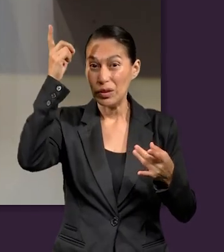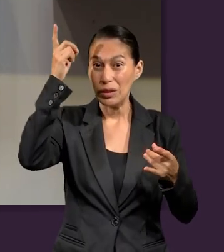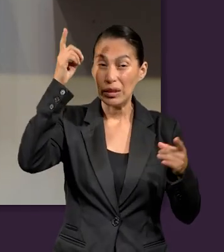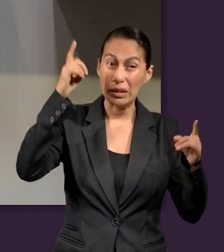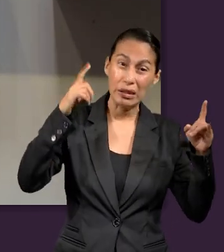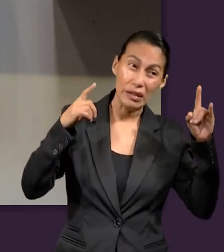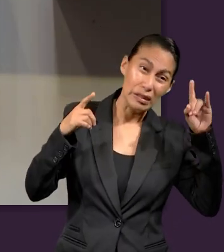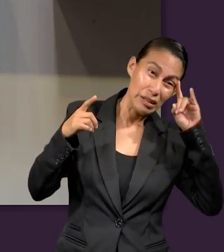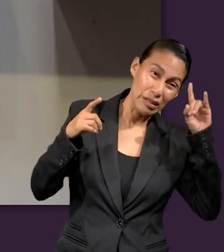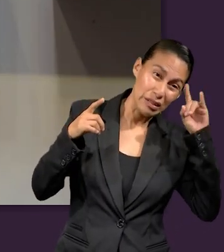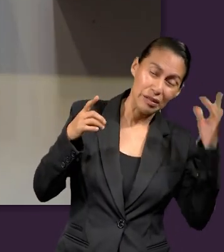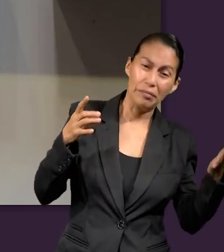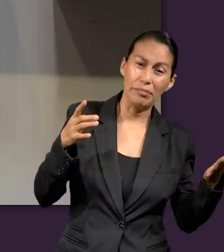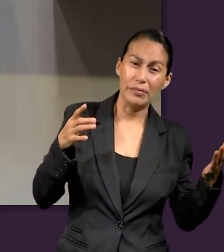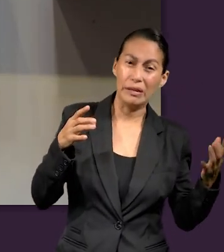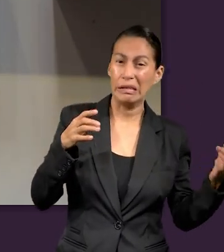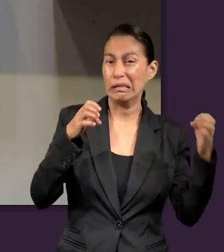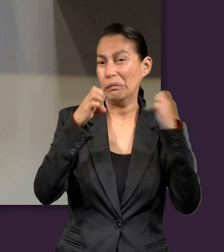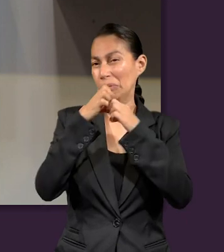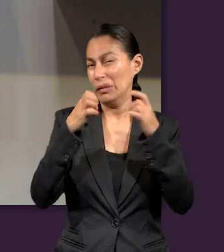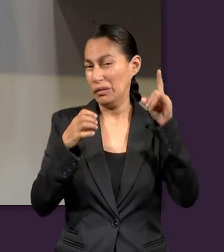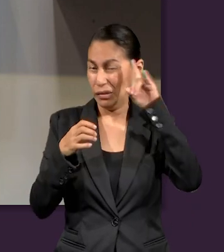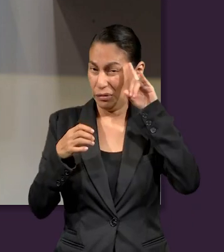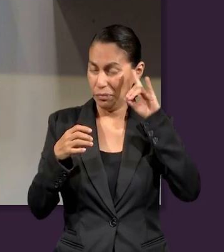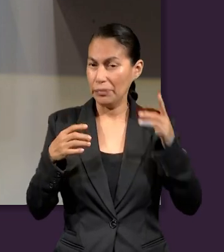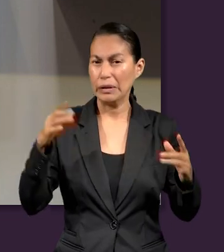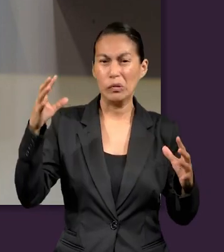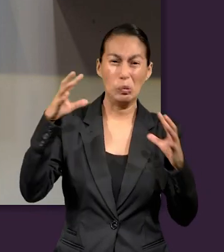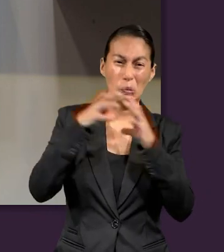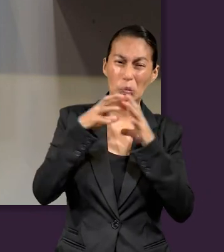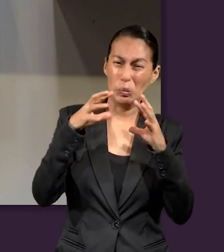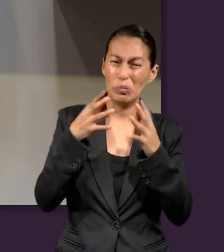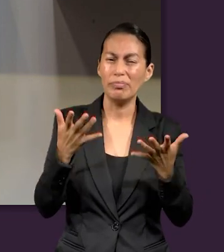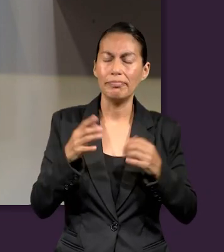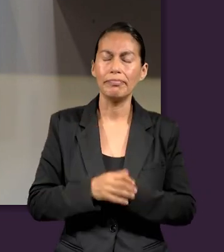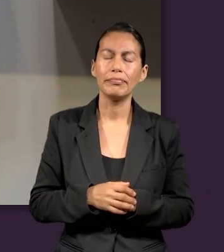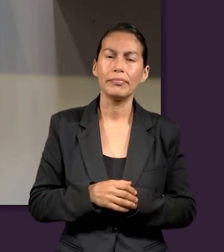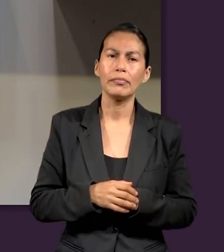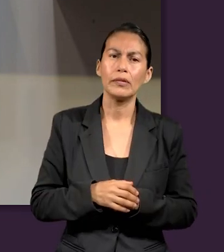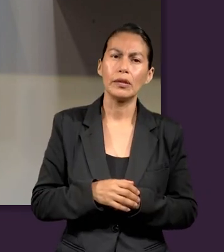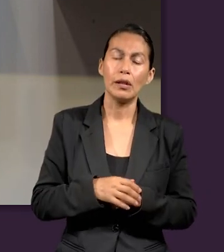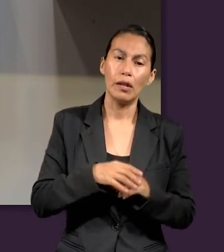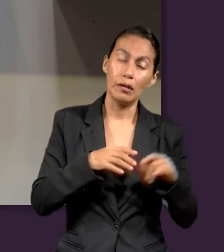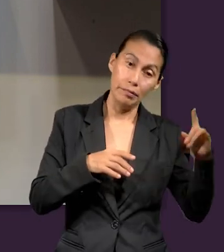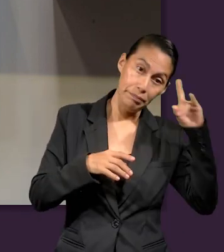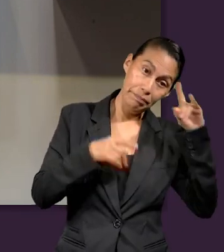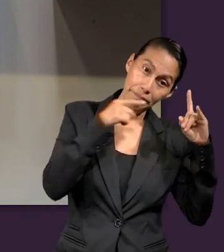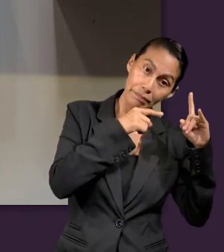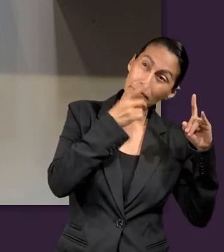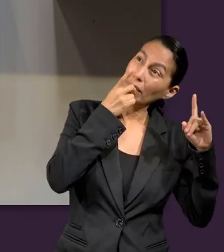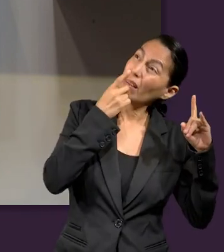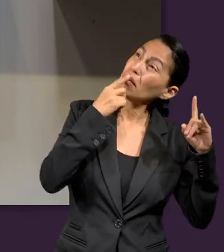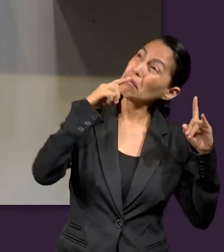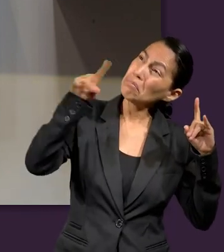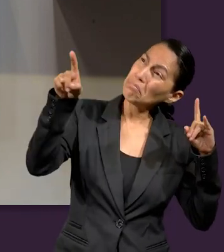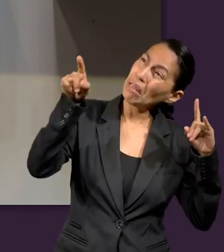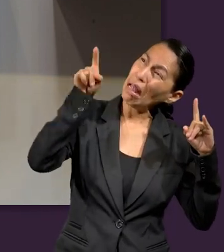Dios y su enemigo, en este caso el diablo. Y él lo acusa a Dios de ser injusto.